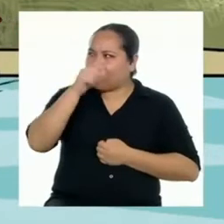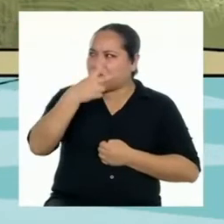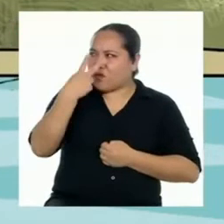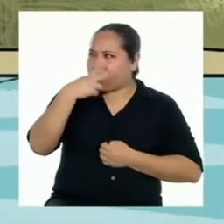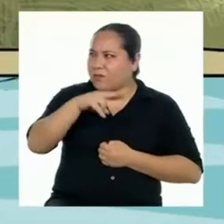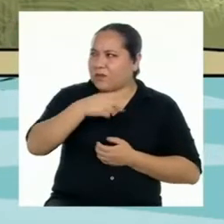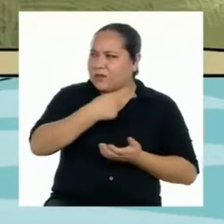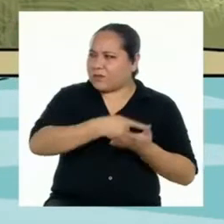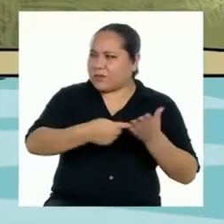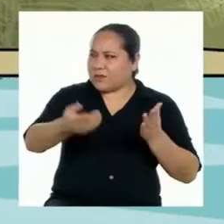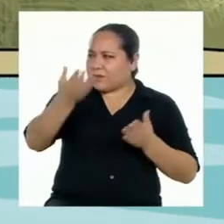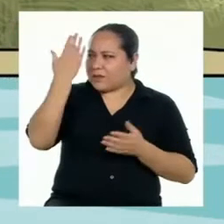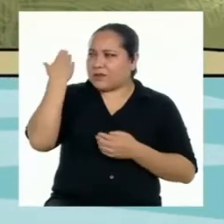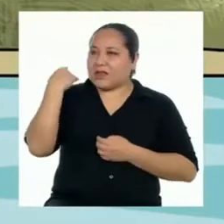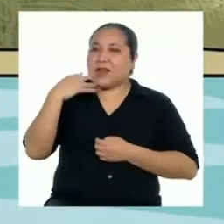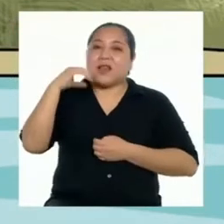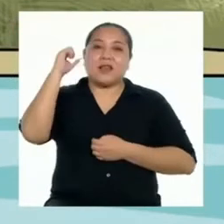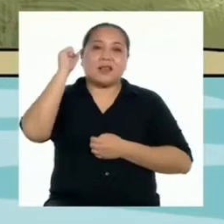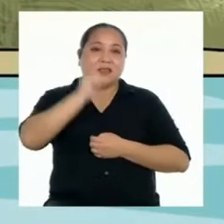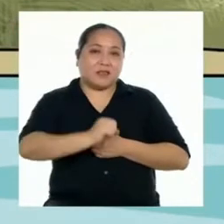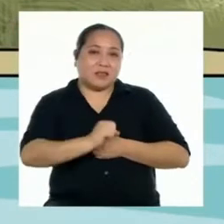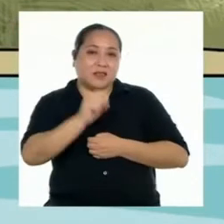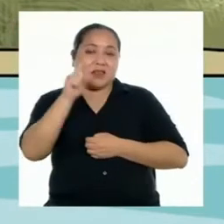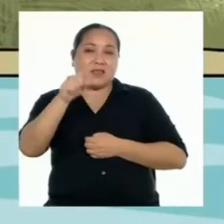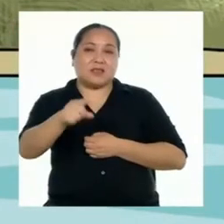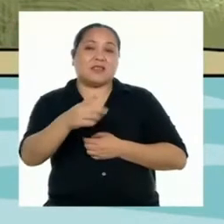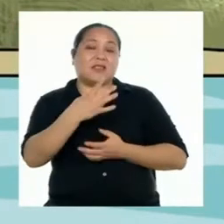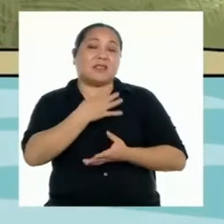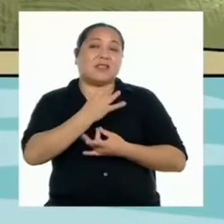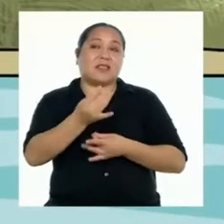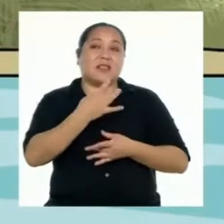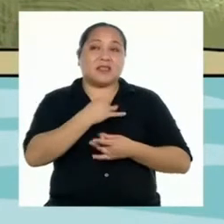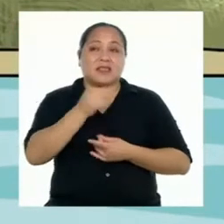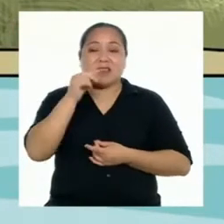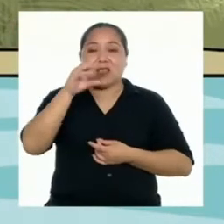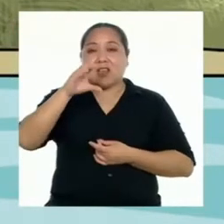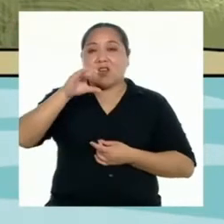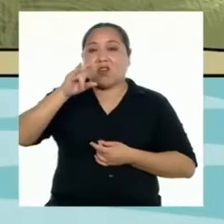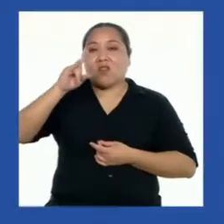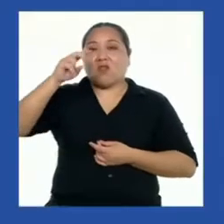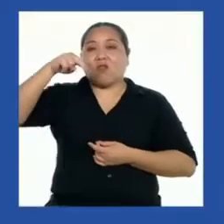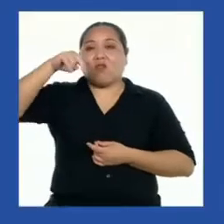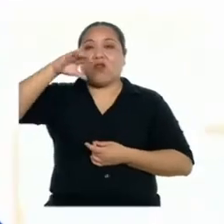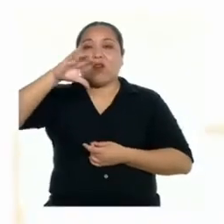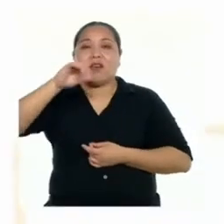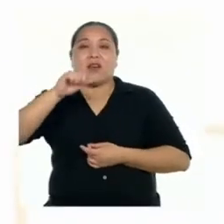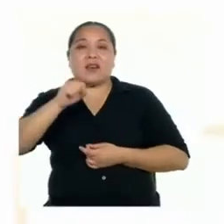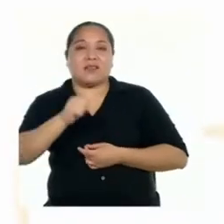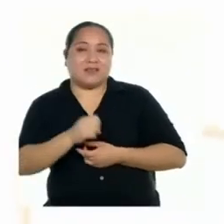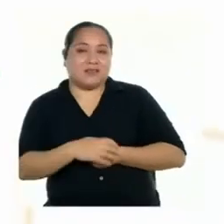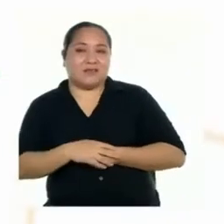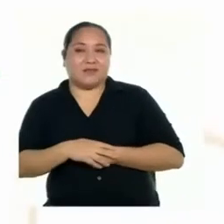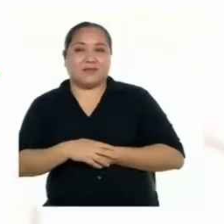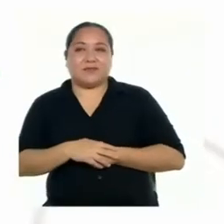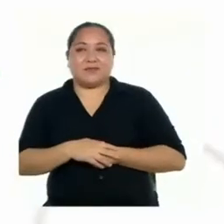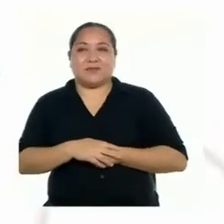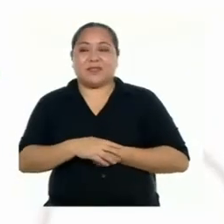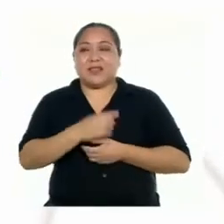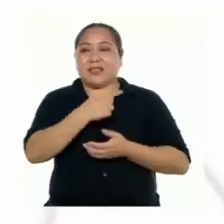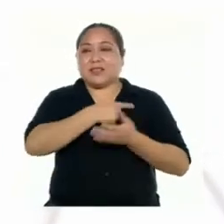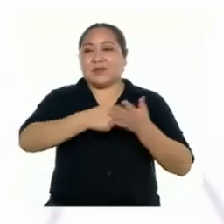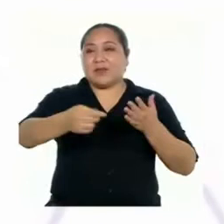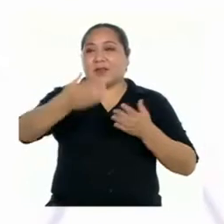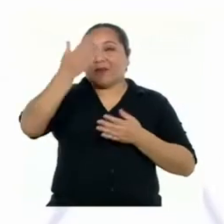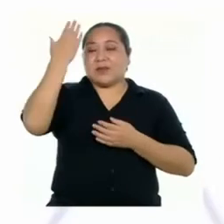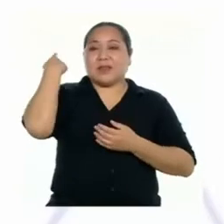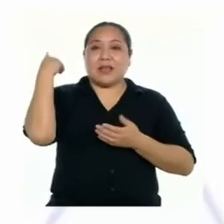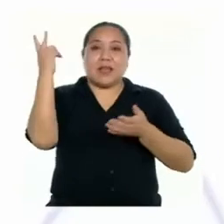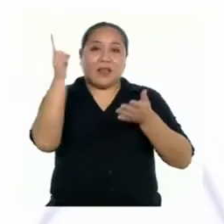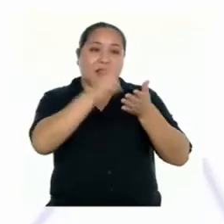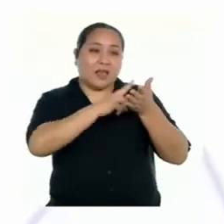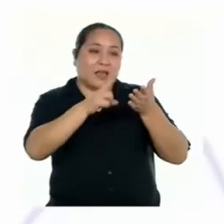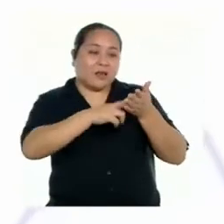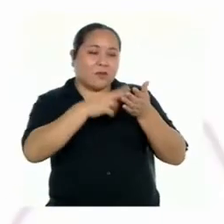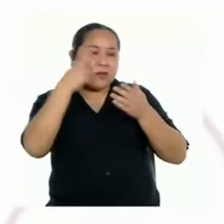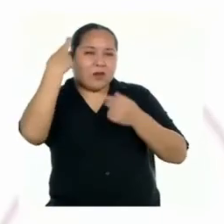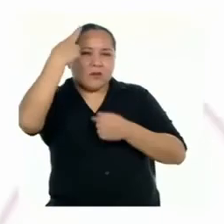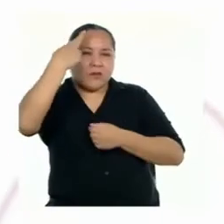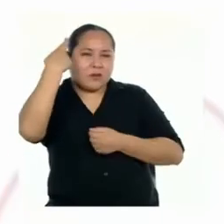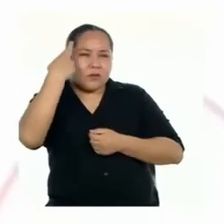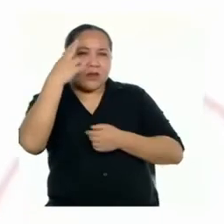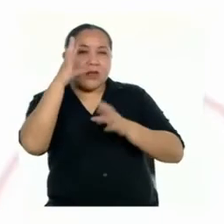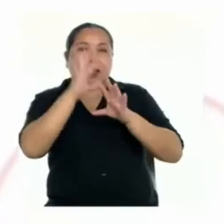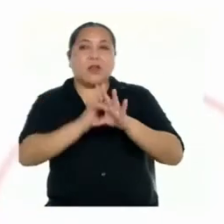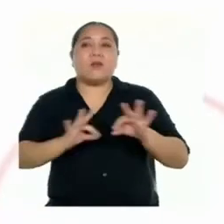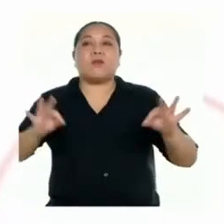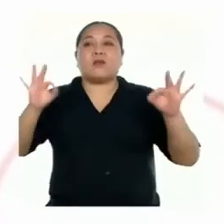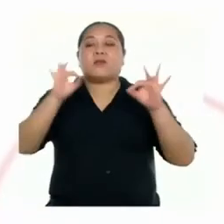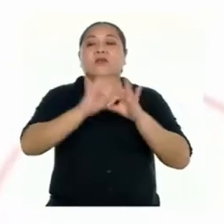pasada. Así es. Es muy interesante esto de las cuencas. La semana pasada, leímos y reflexionamos